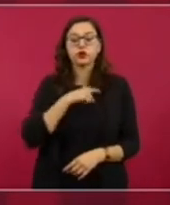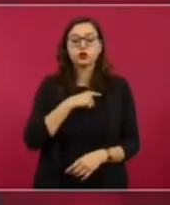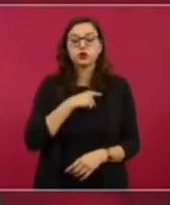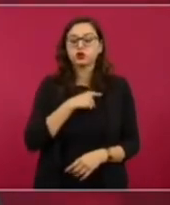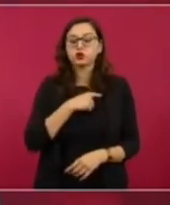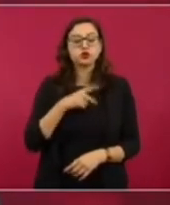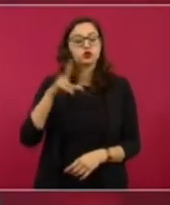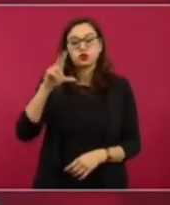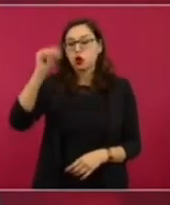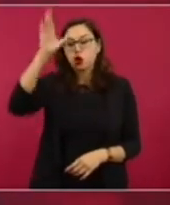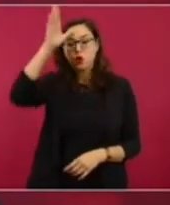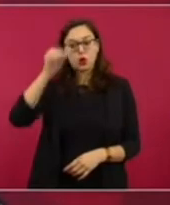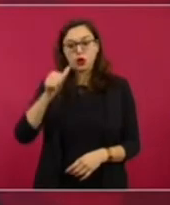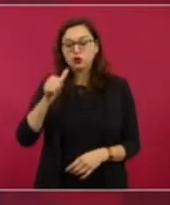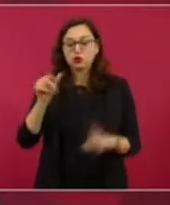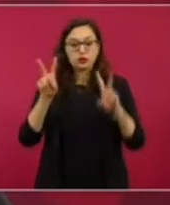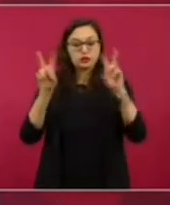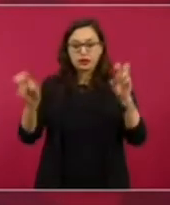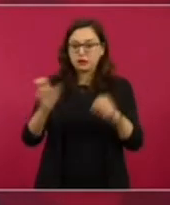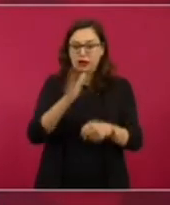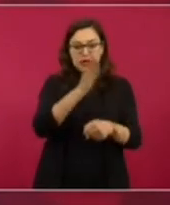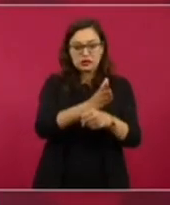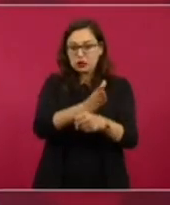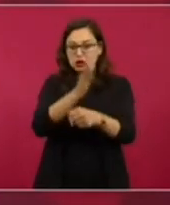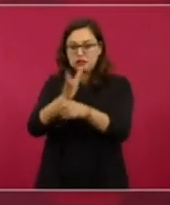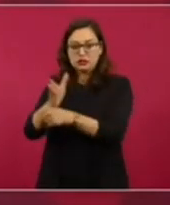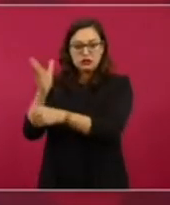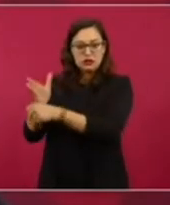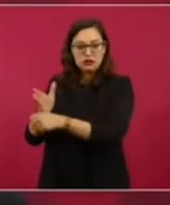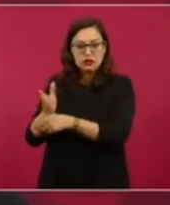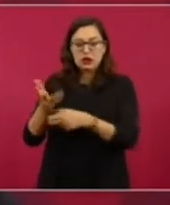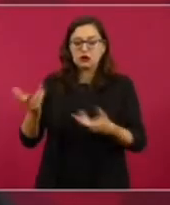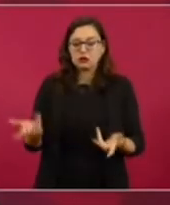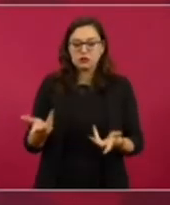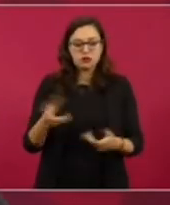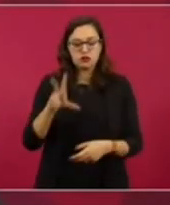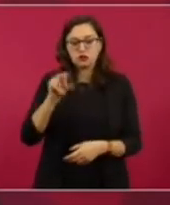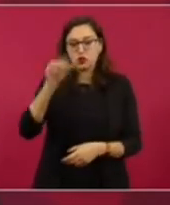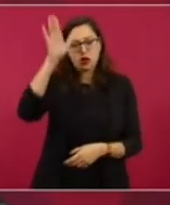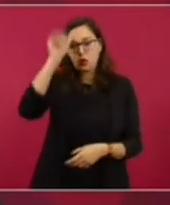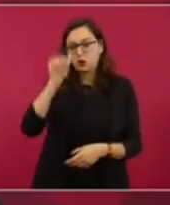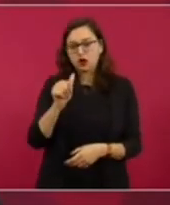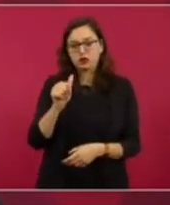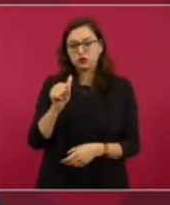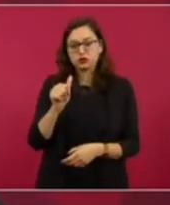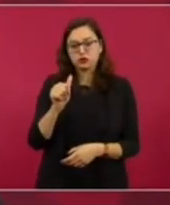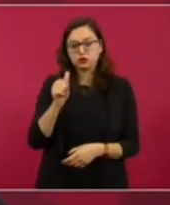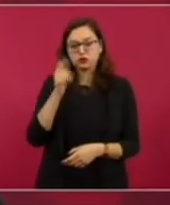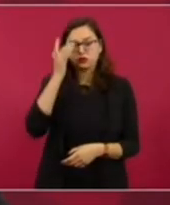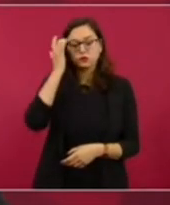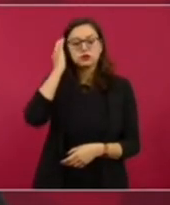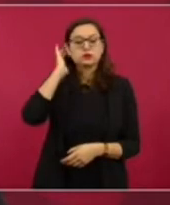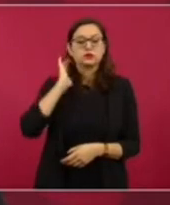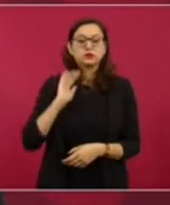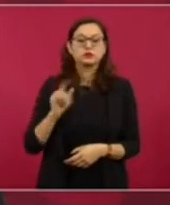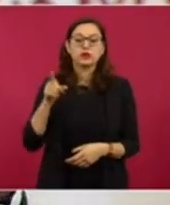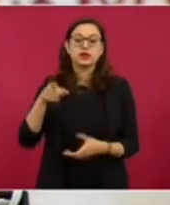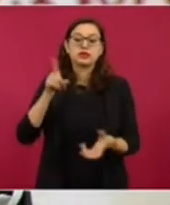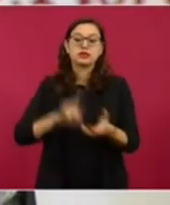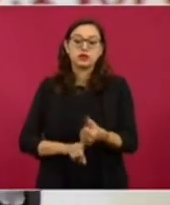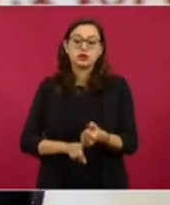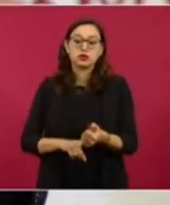veto de algunos países. Entonces, las resoluciones del Consejo de Seguridad se han